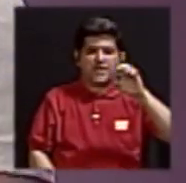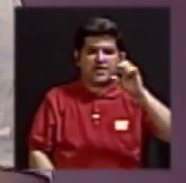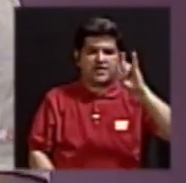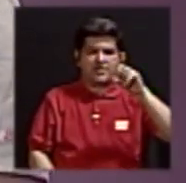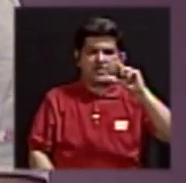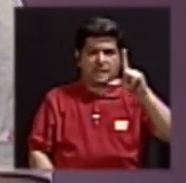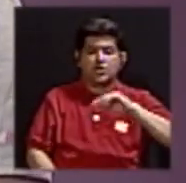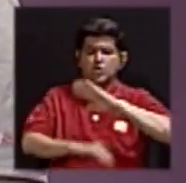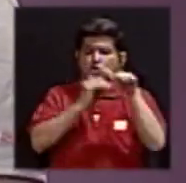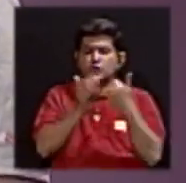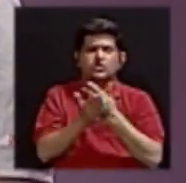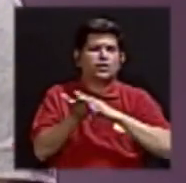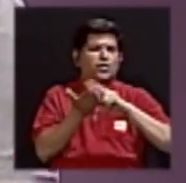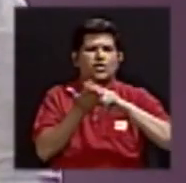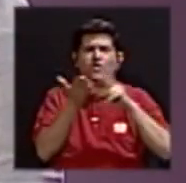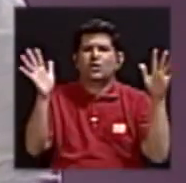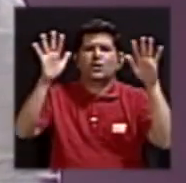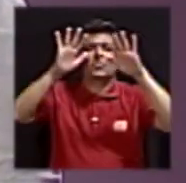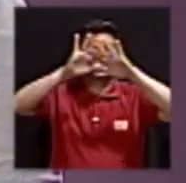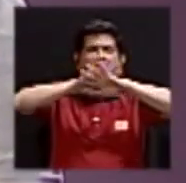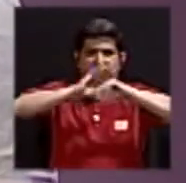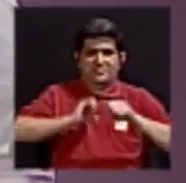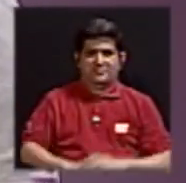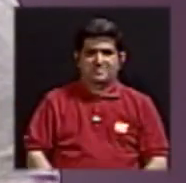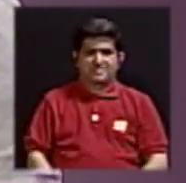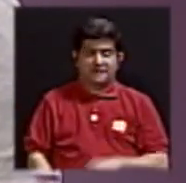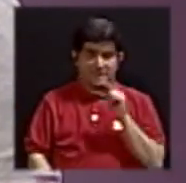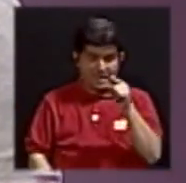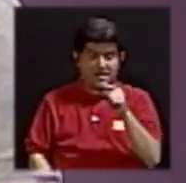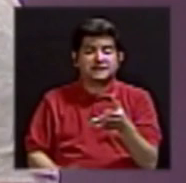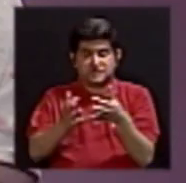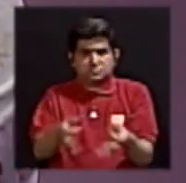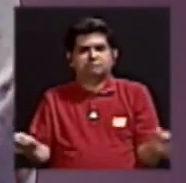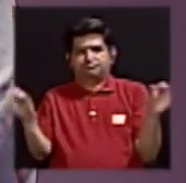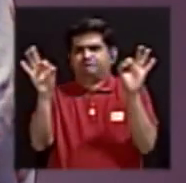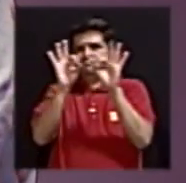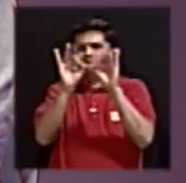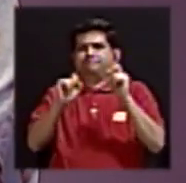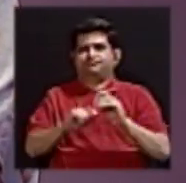Todo lo que sea verde oscuro. Todo lo que sea verde oscuro es fundamental.